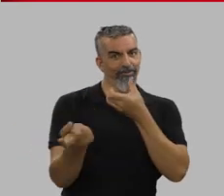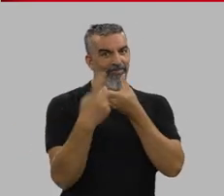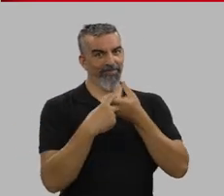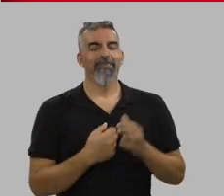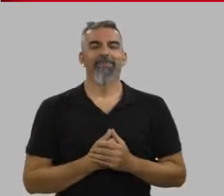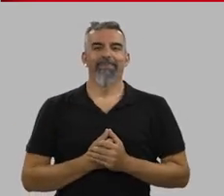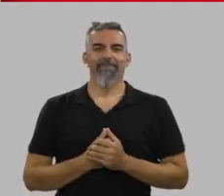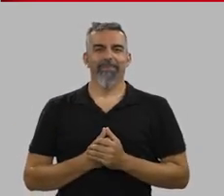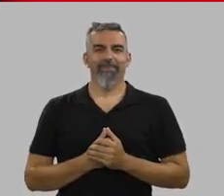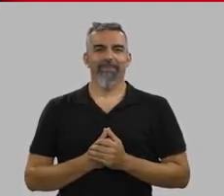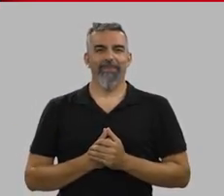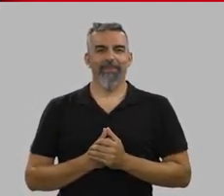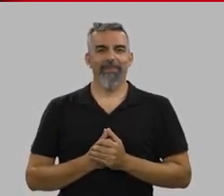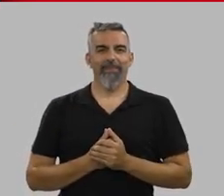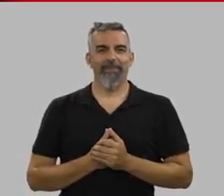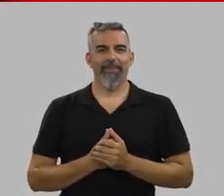Te esperamos.